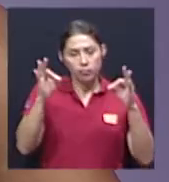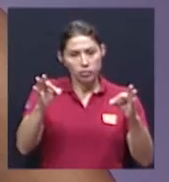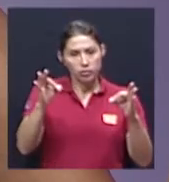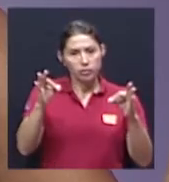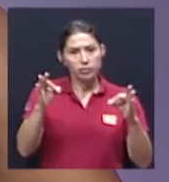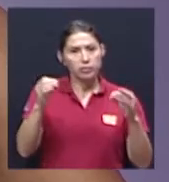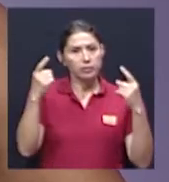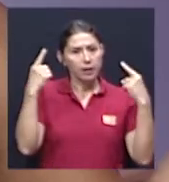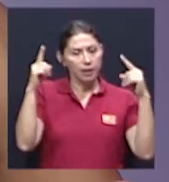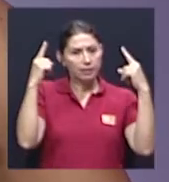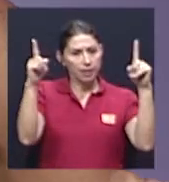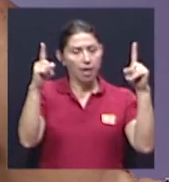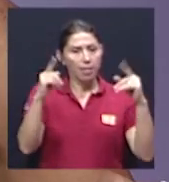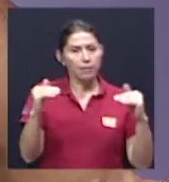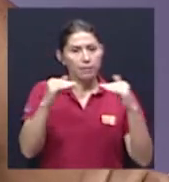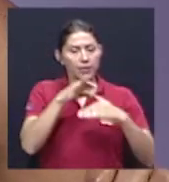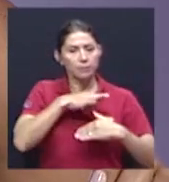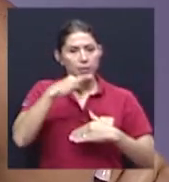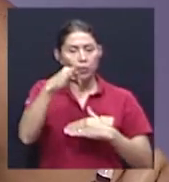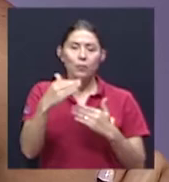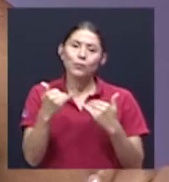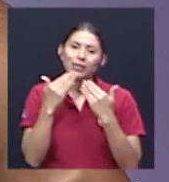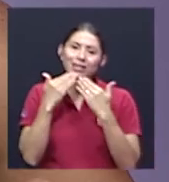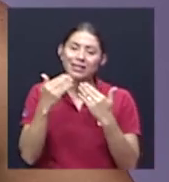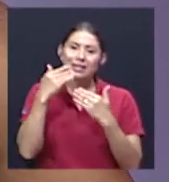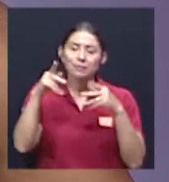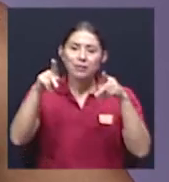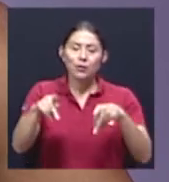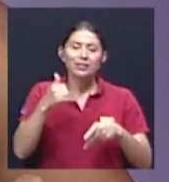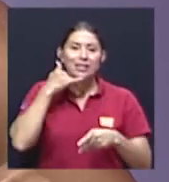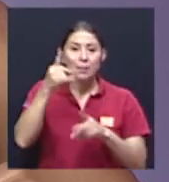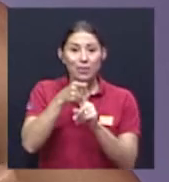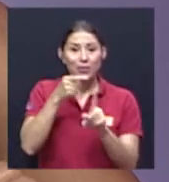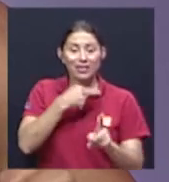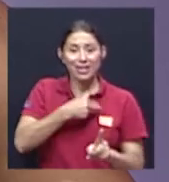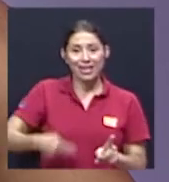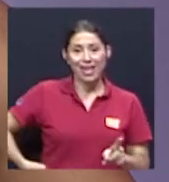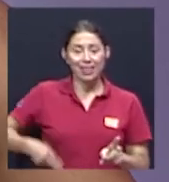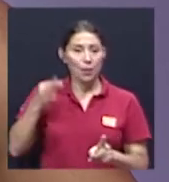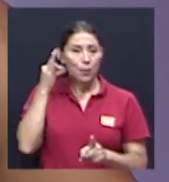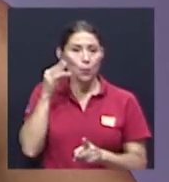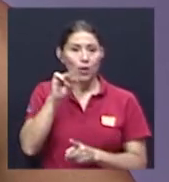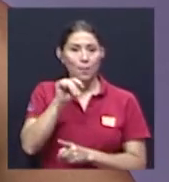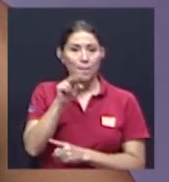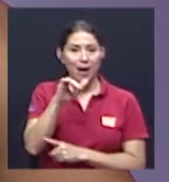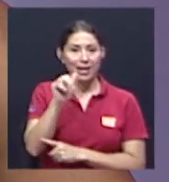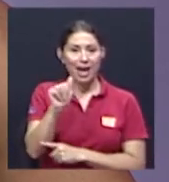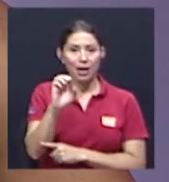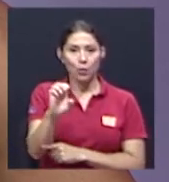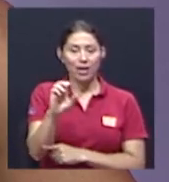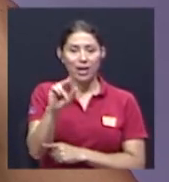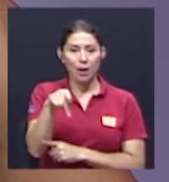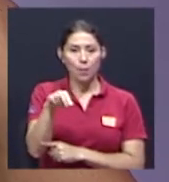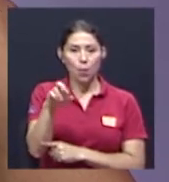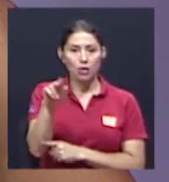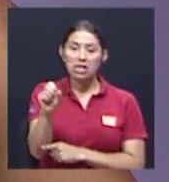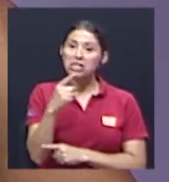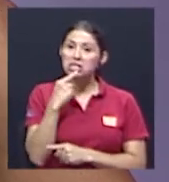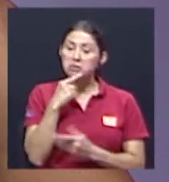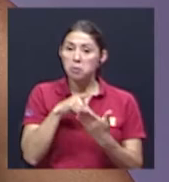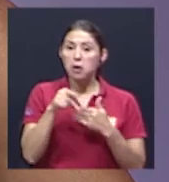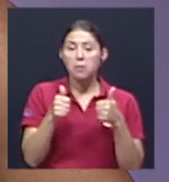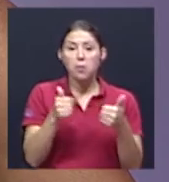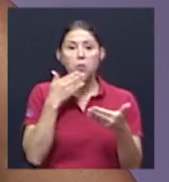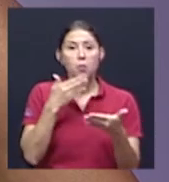a las personas que nos están llamando María Eugenia Porras de Heredia dice que le parece muy bueno el programa y considera que la religión ahora se ha